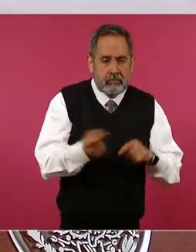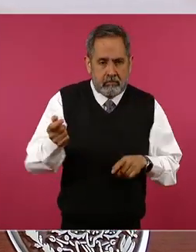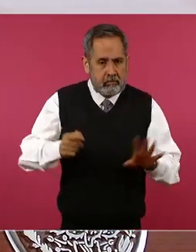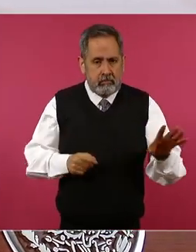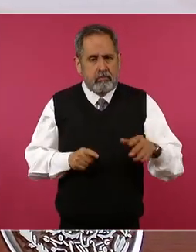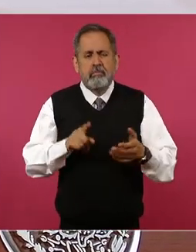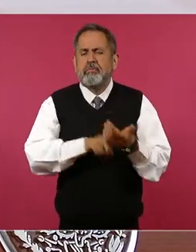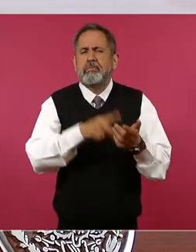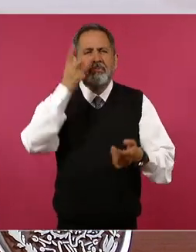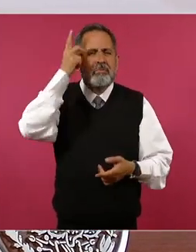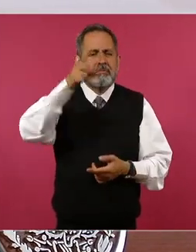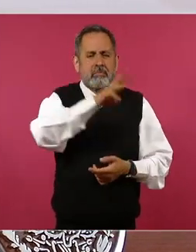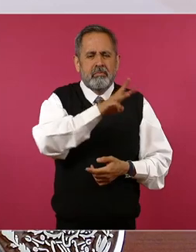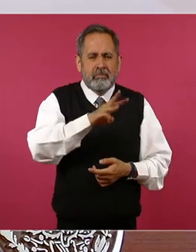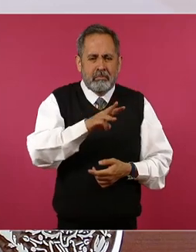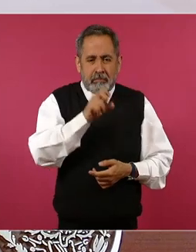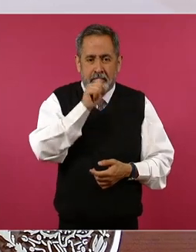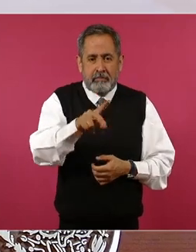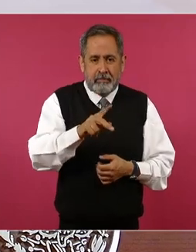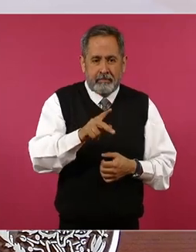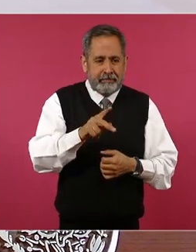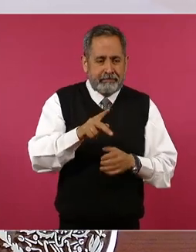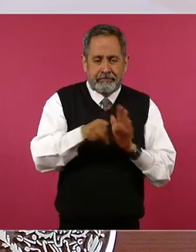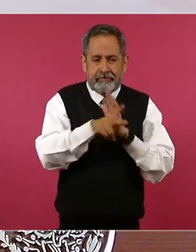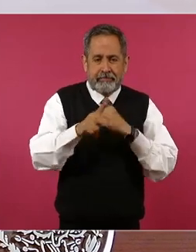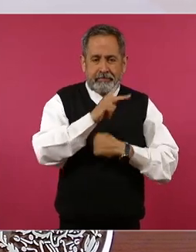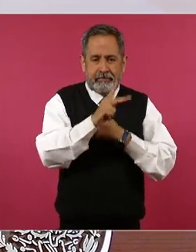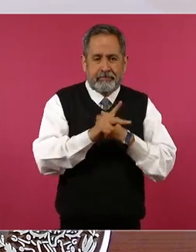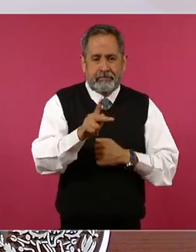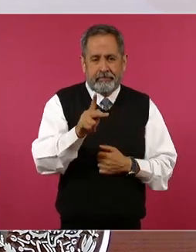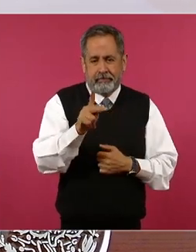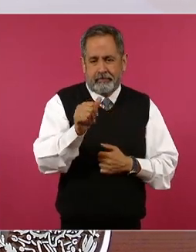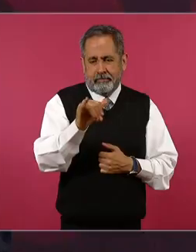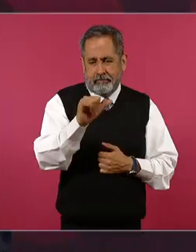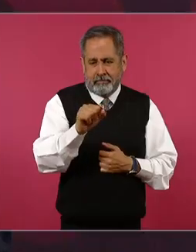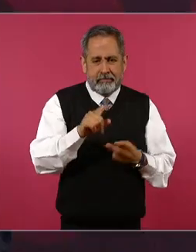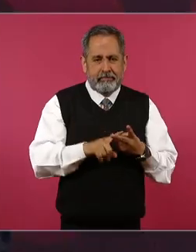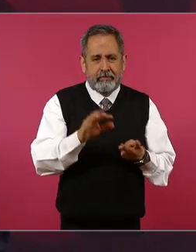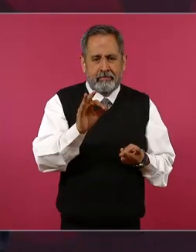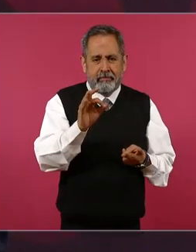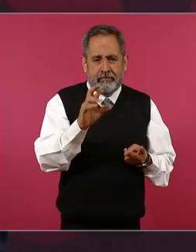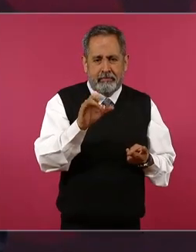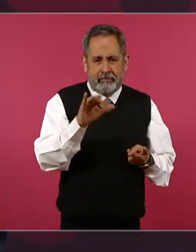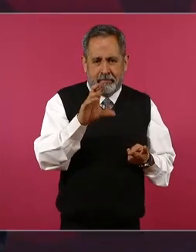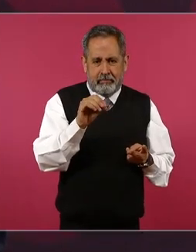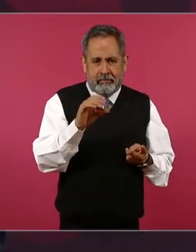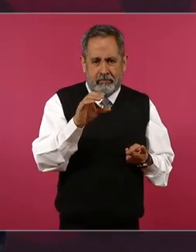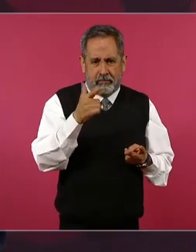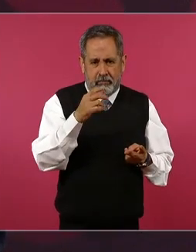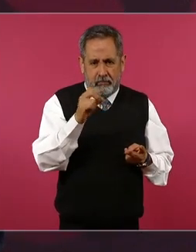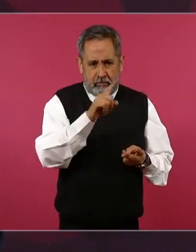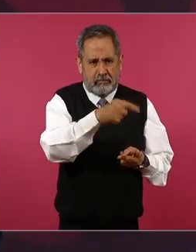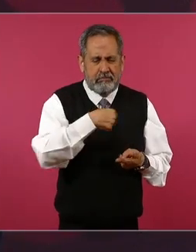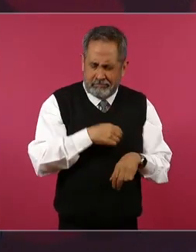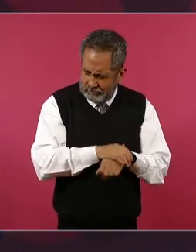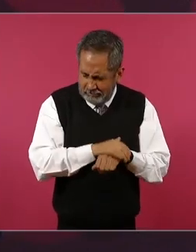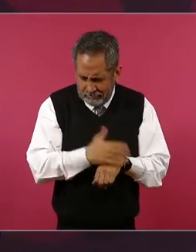los de el país de España y Francisco González que es mi amigo